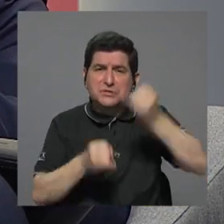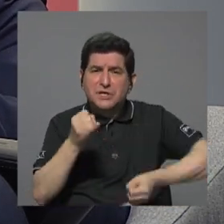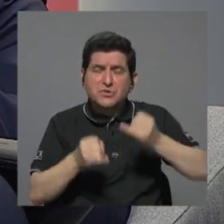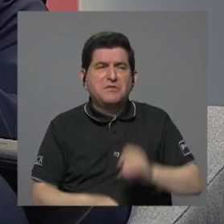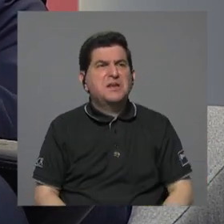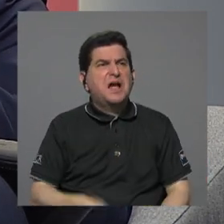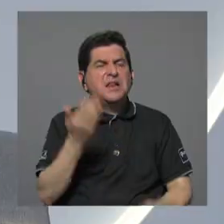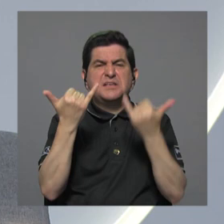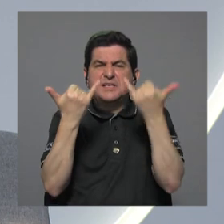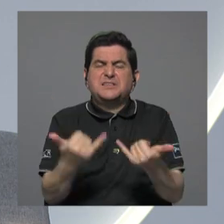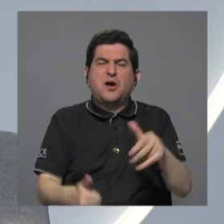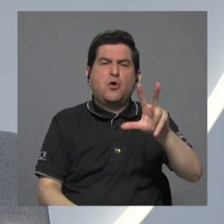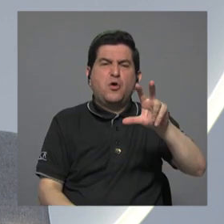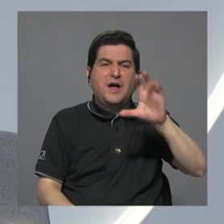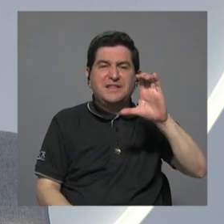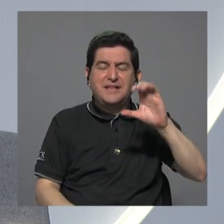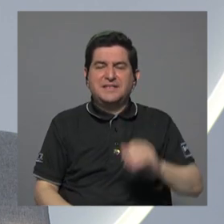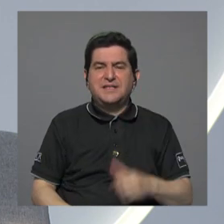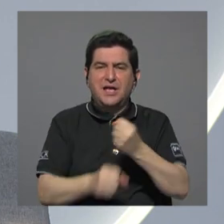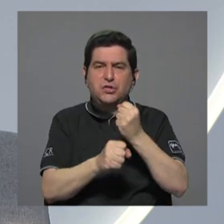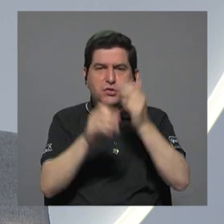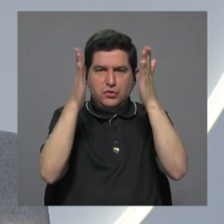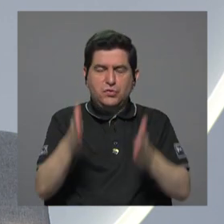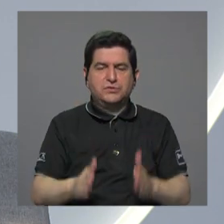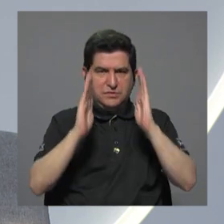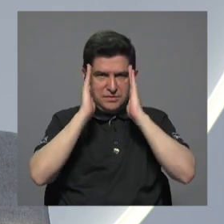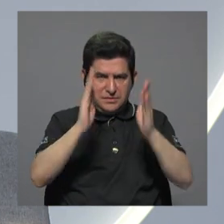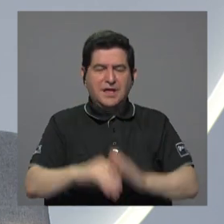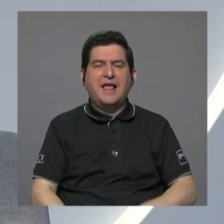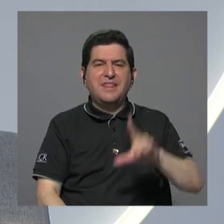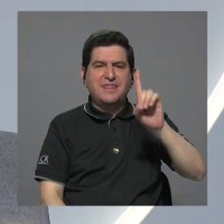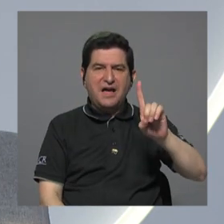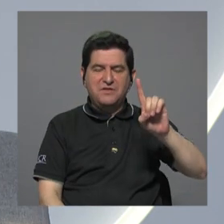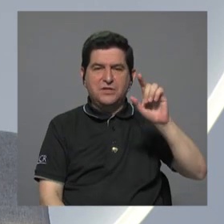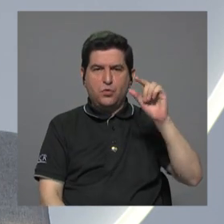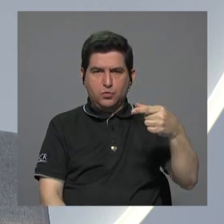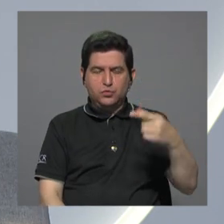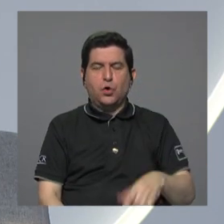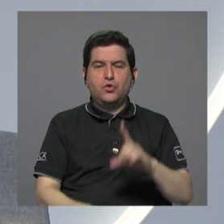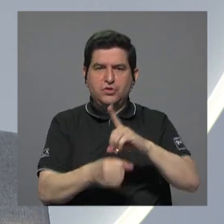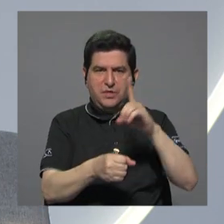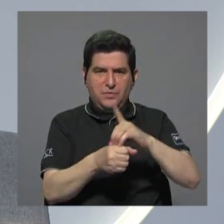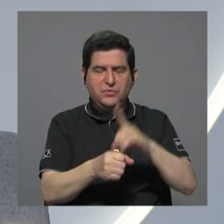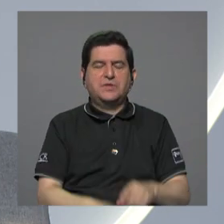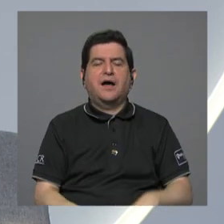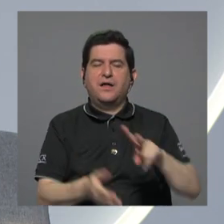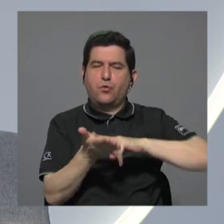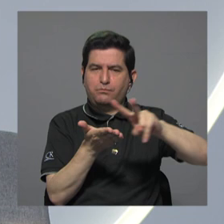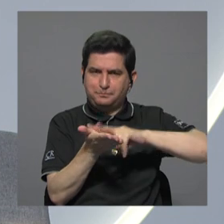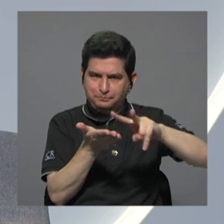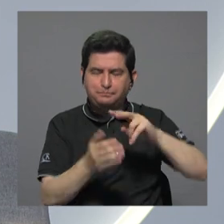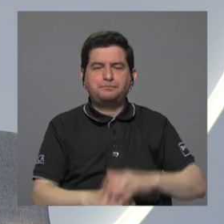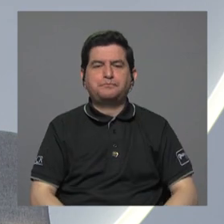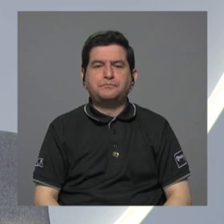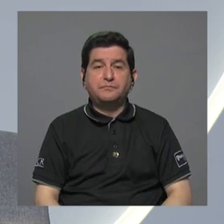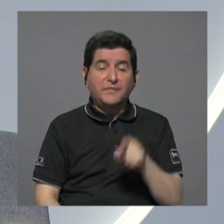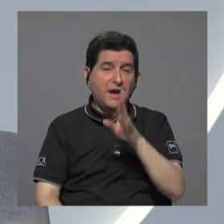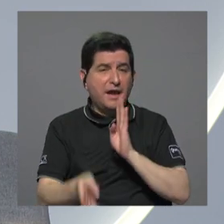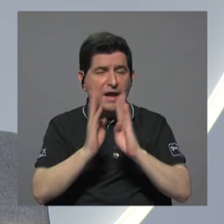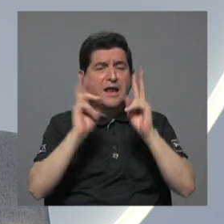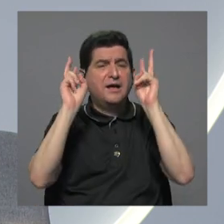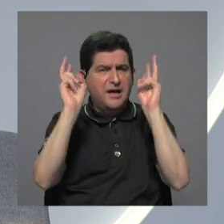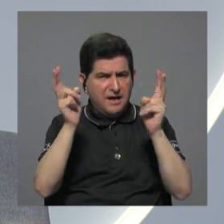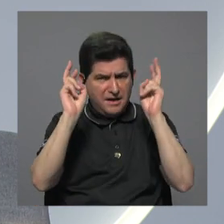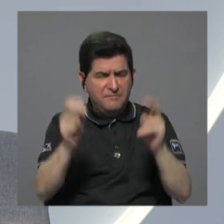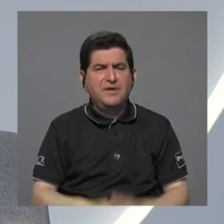300 empleados. Bien, vamos también a escuchar a David Gursón, diputado del Partido de Liberación Nacional, que se ha referido a